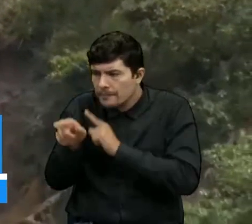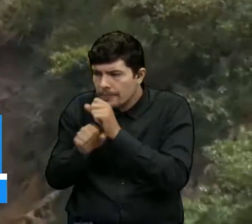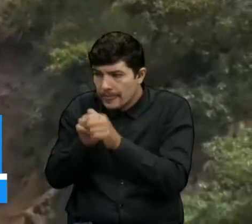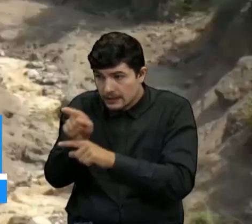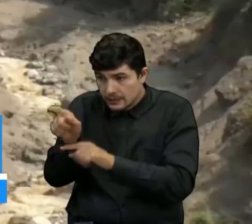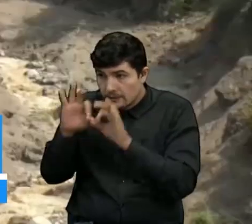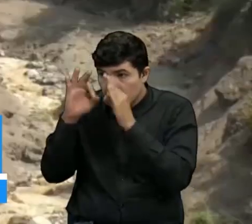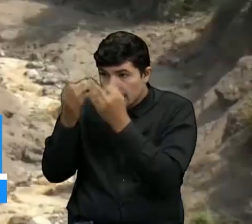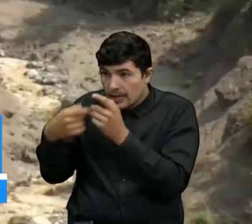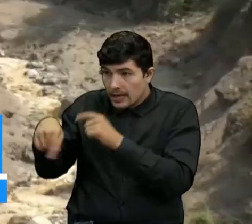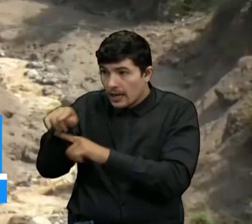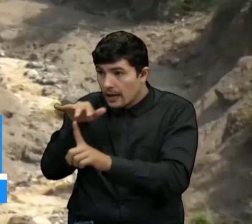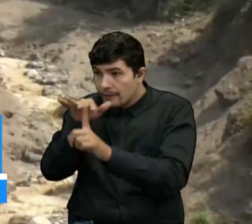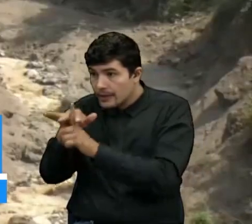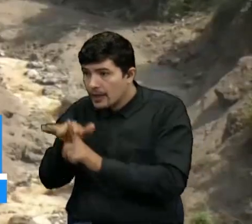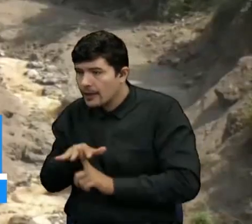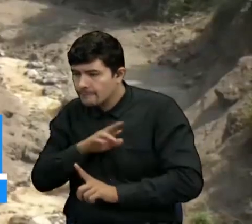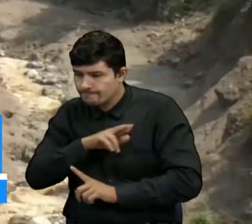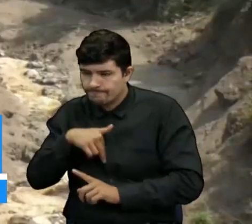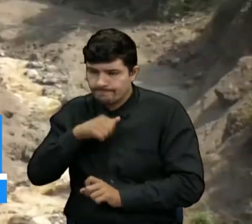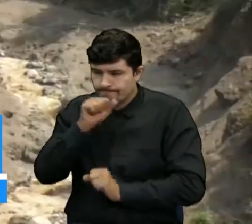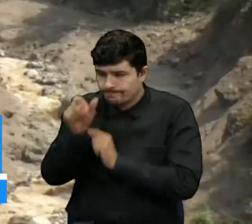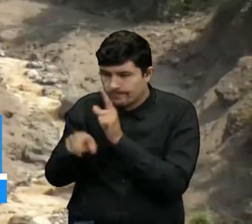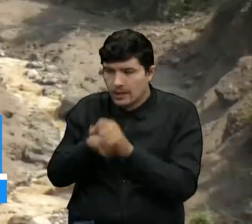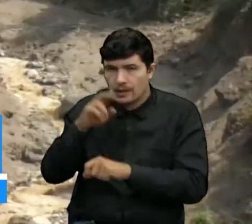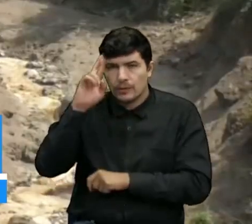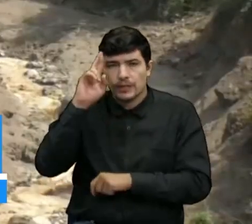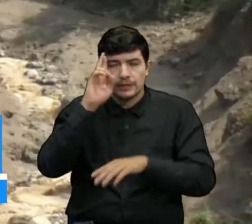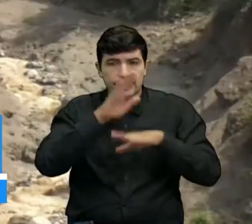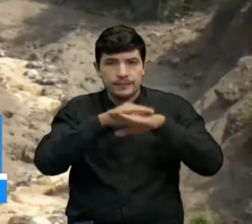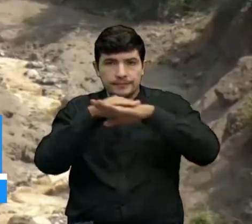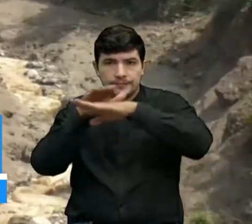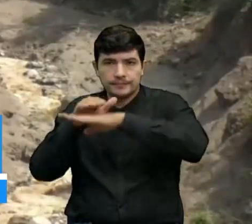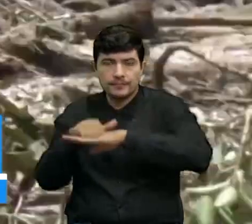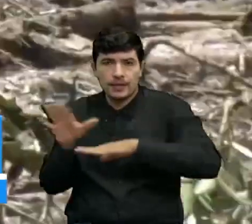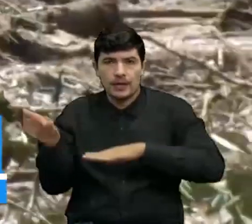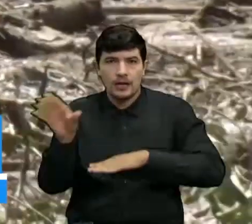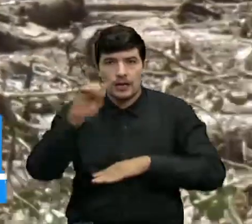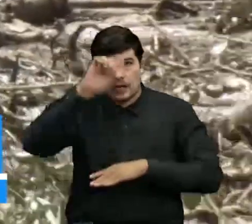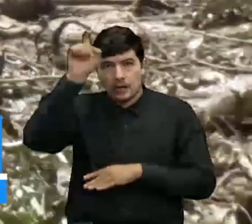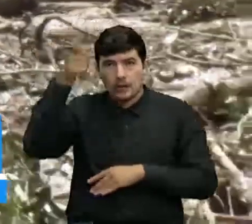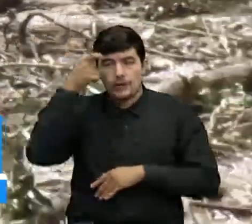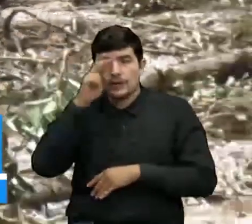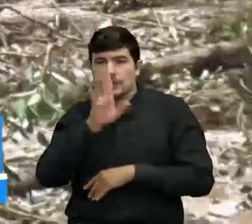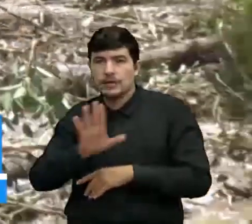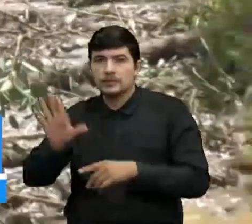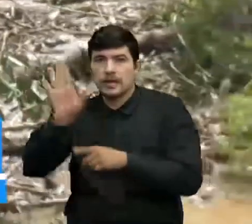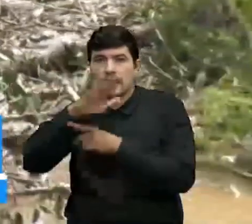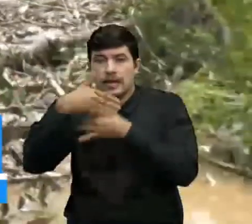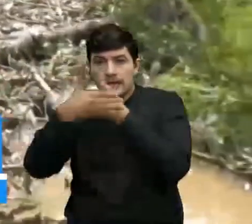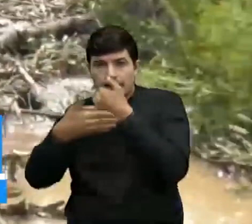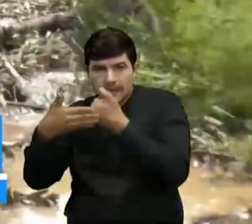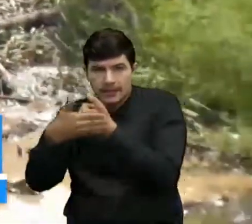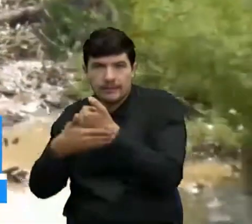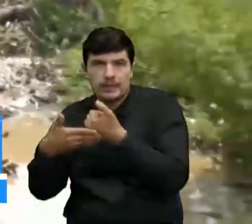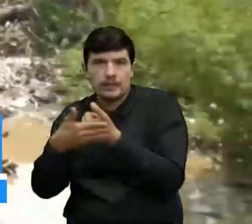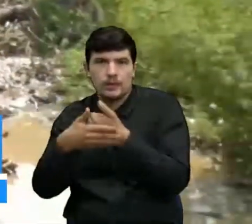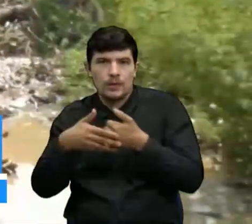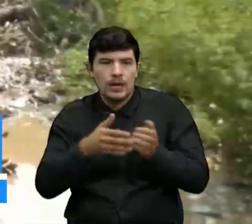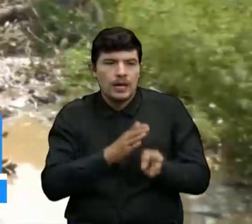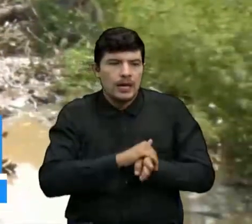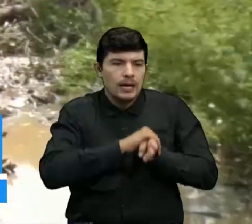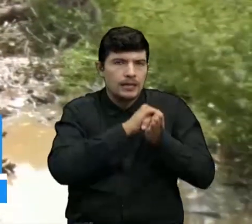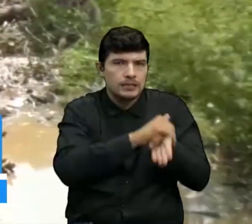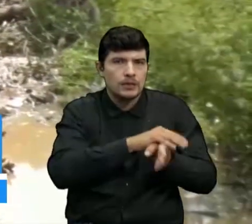afectadas, entonces pues hacemos un llamado al gobierno nacional, departamental, a gestión de